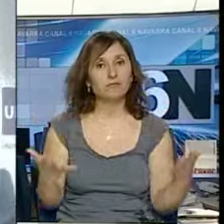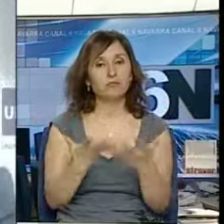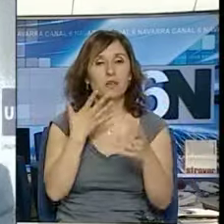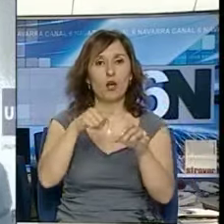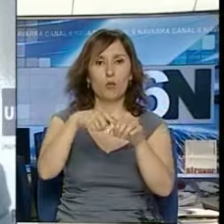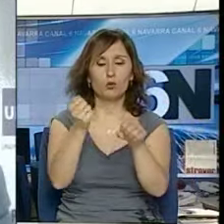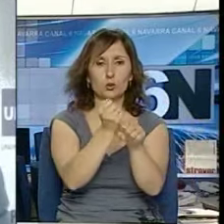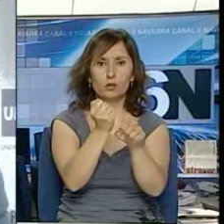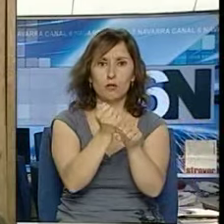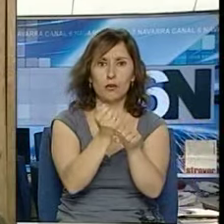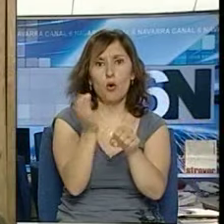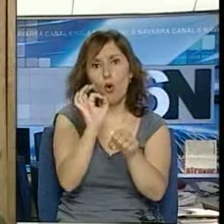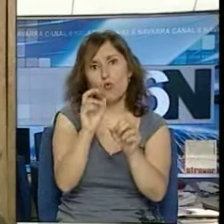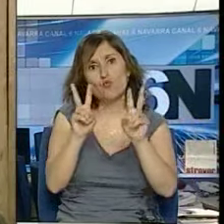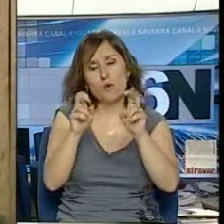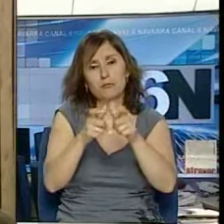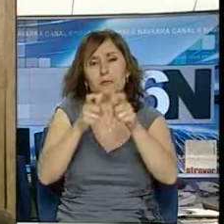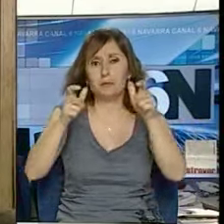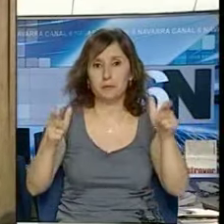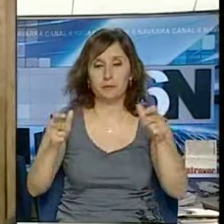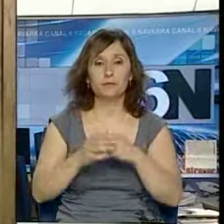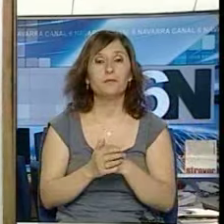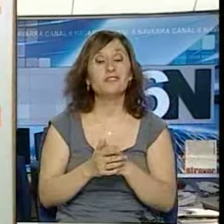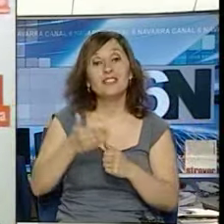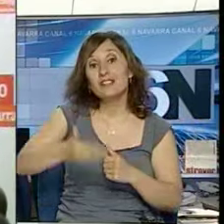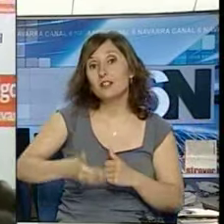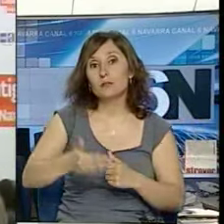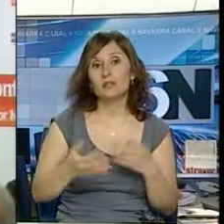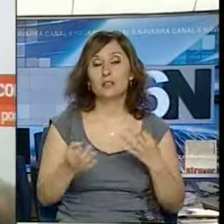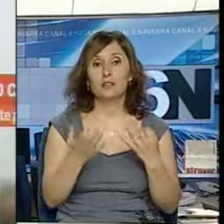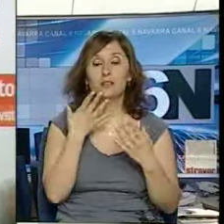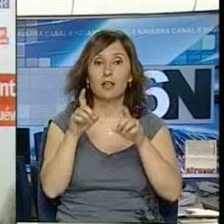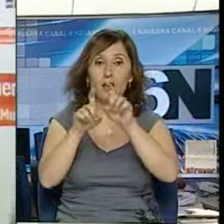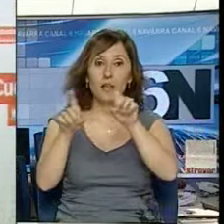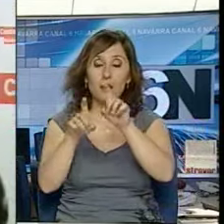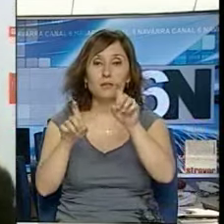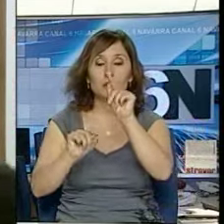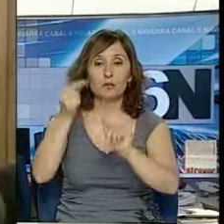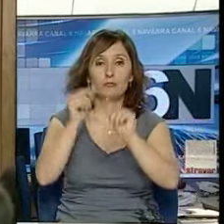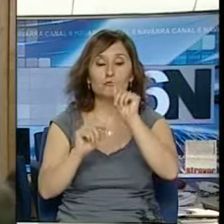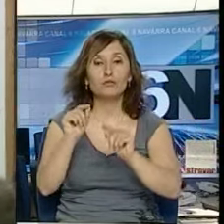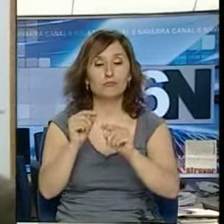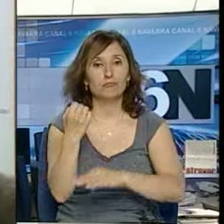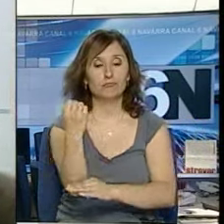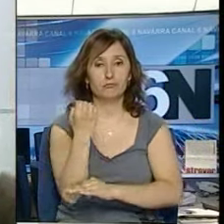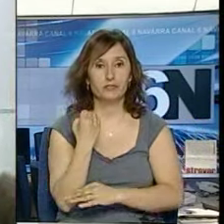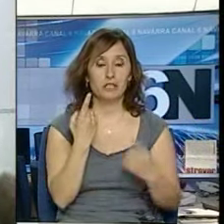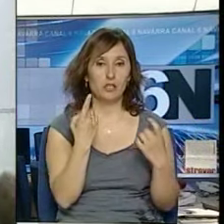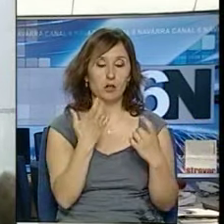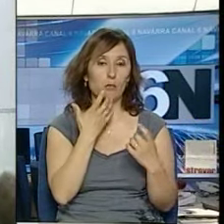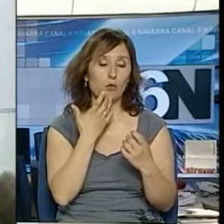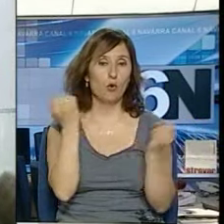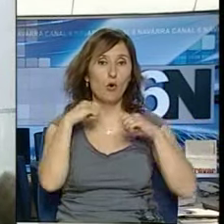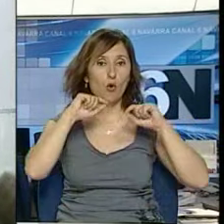trabajo o poder crear nuevos. Para ello destacan la importancia de que cuentan estas empresas con estabilidad presupuestaria introduciendo convenios de